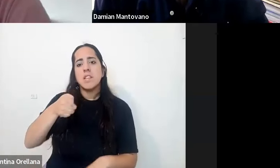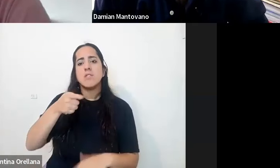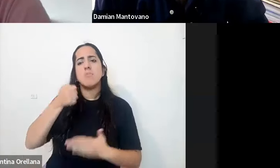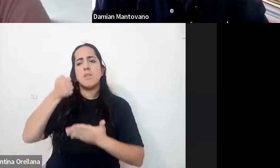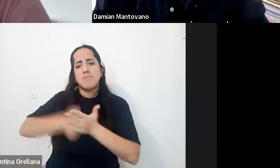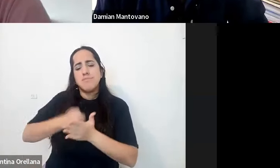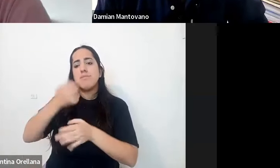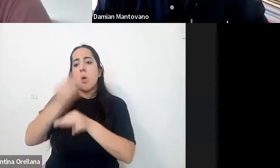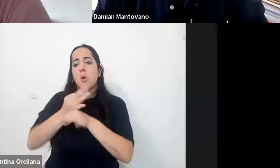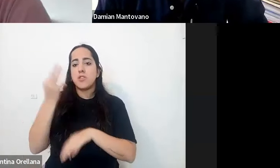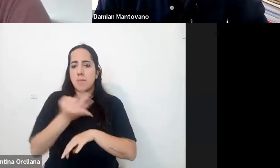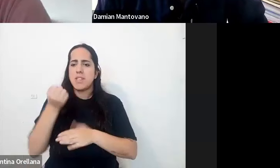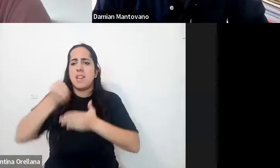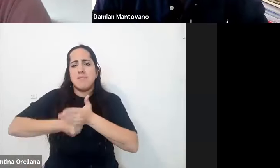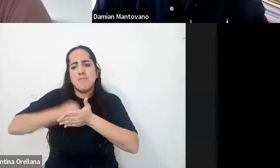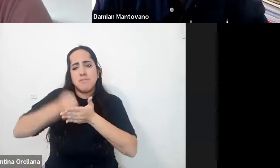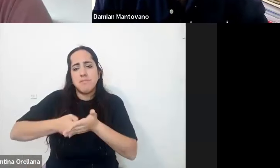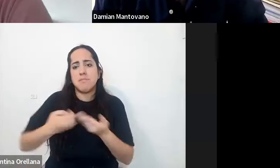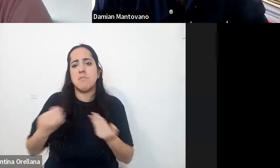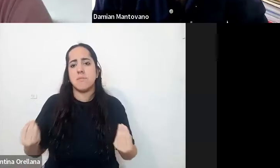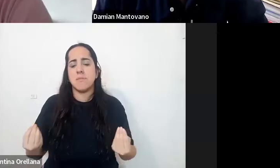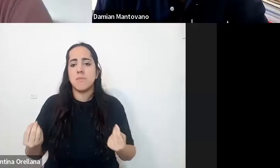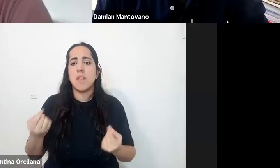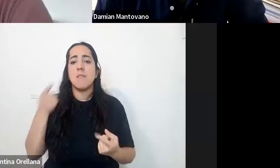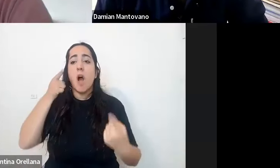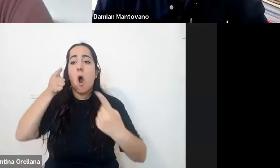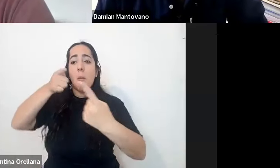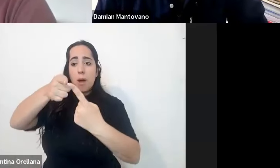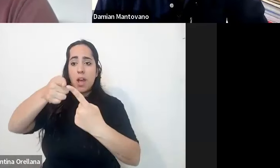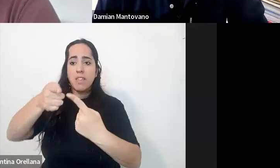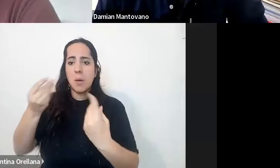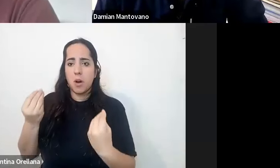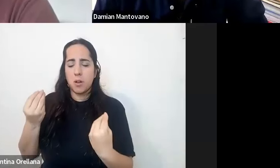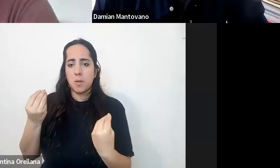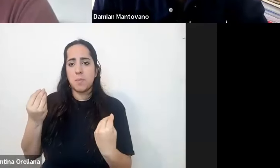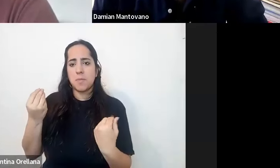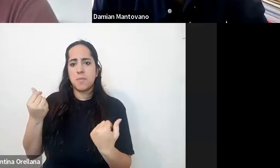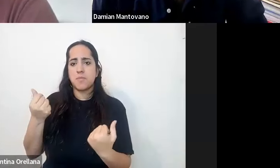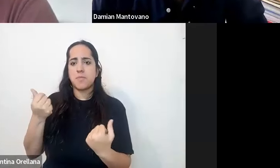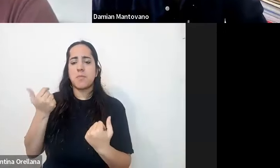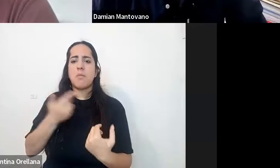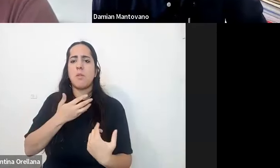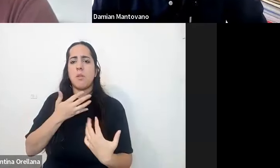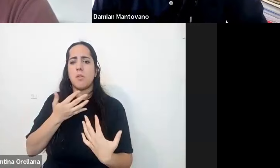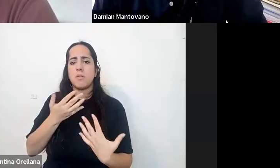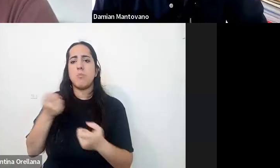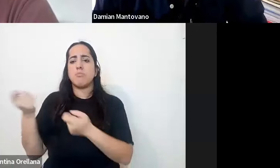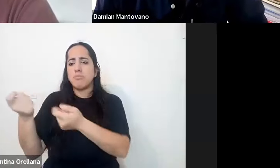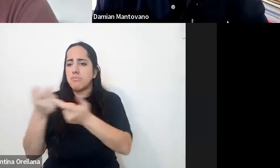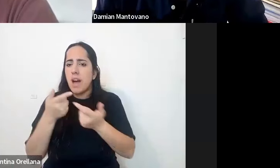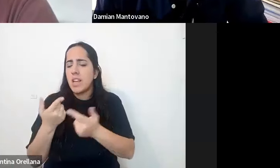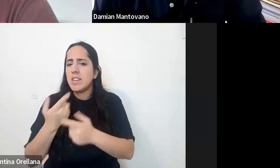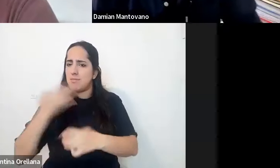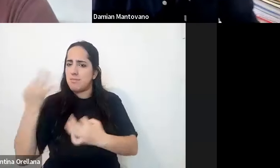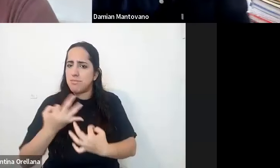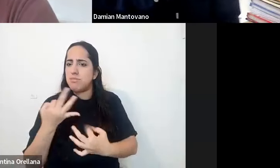la educación especial están focalizados principalmente en poder asegurar la trayectoria